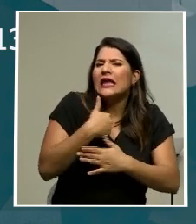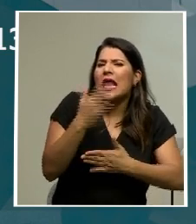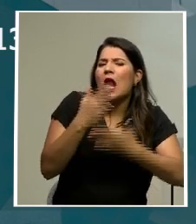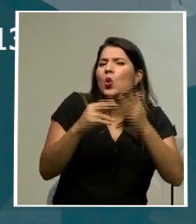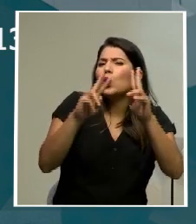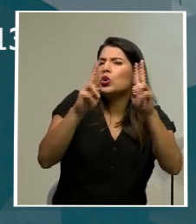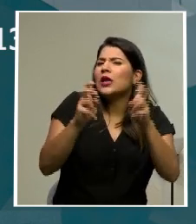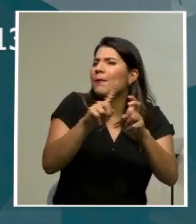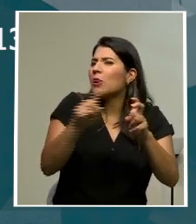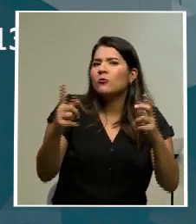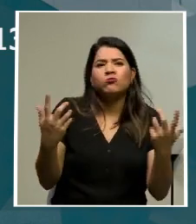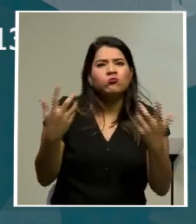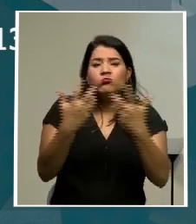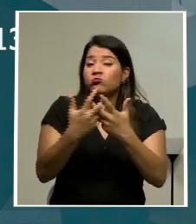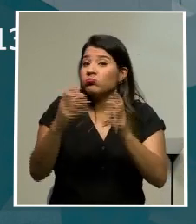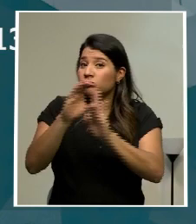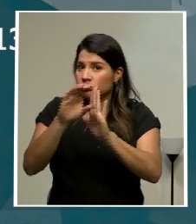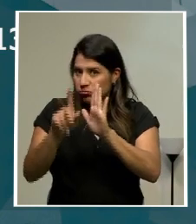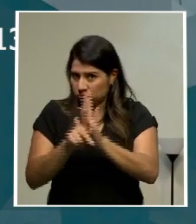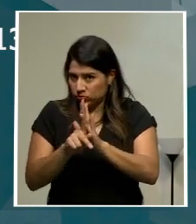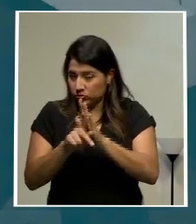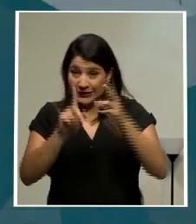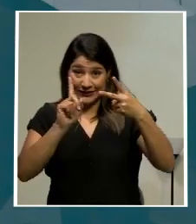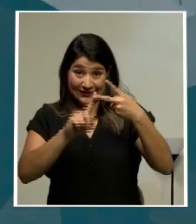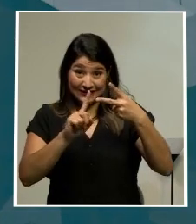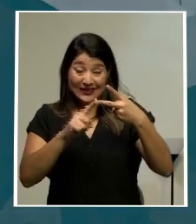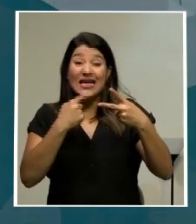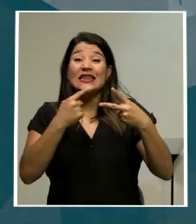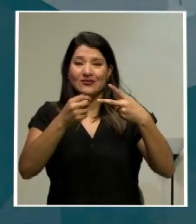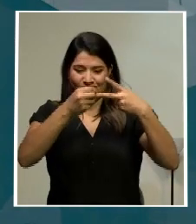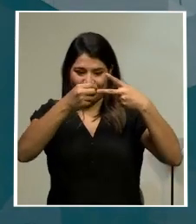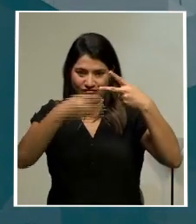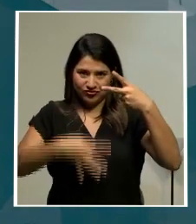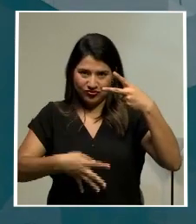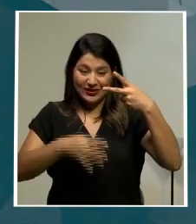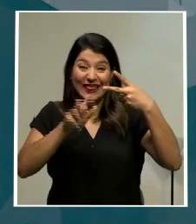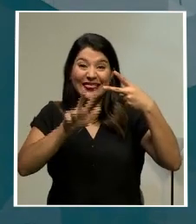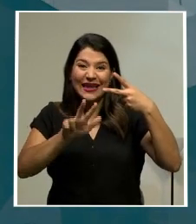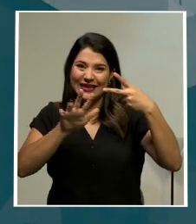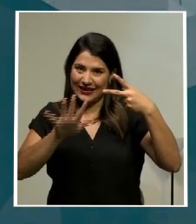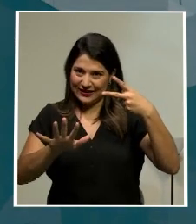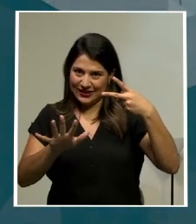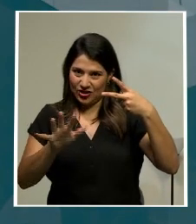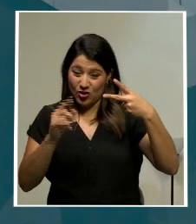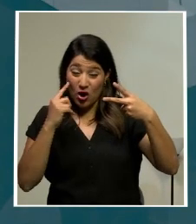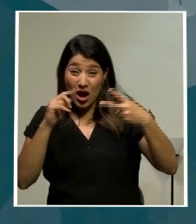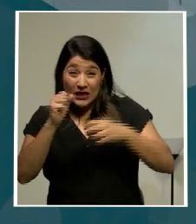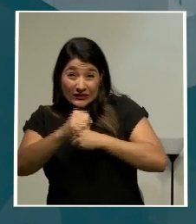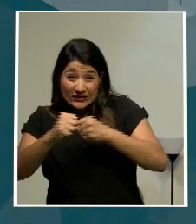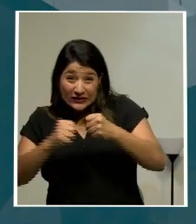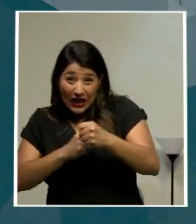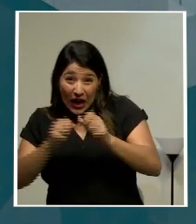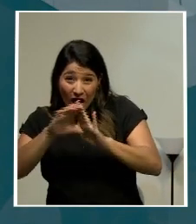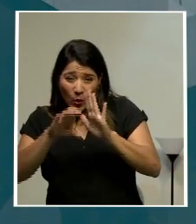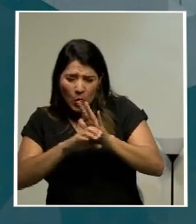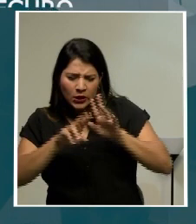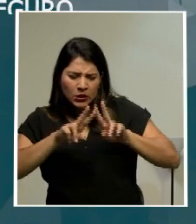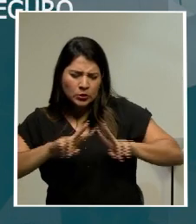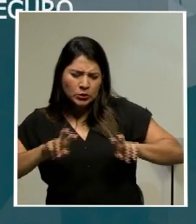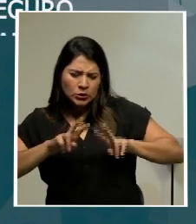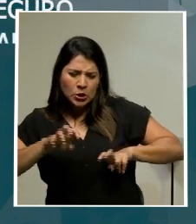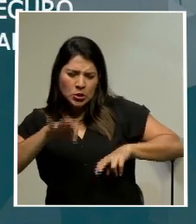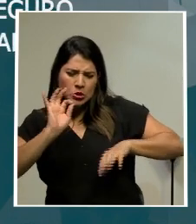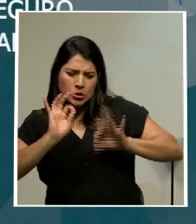señaladas. Se habla de que son 35 las que se encontraron en la sala constitucional. En lo fundamental,